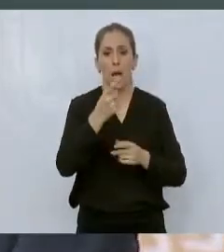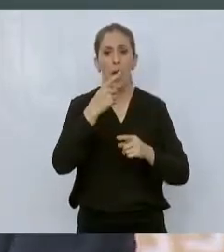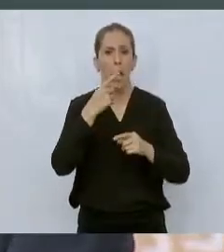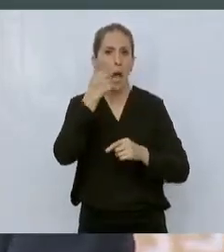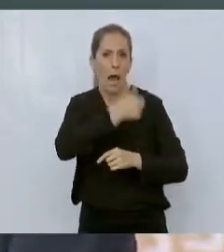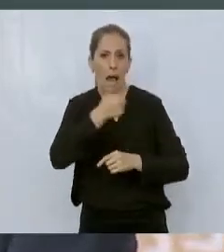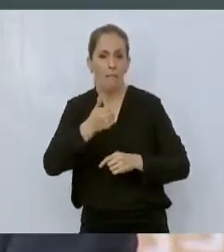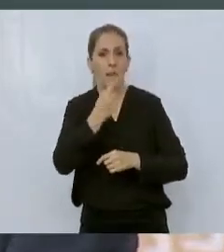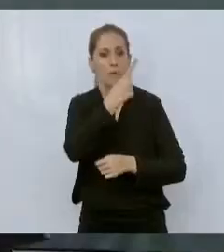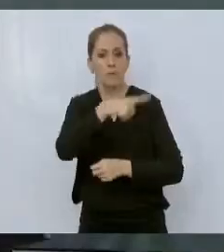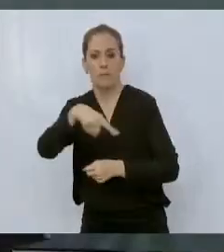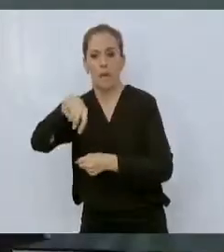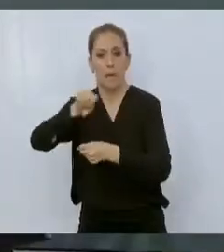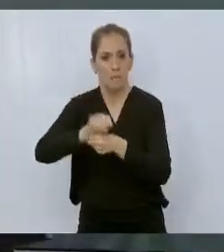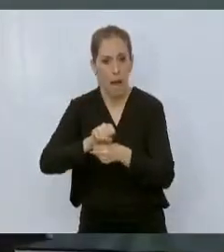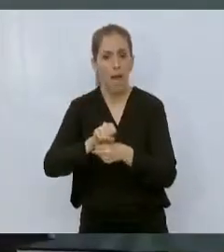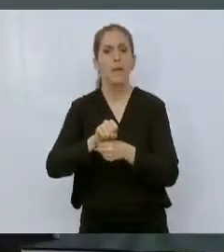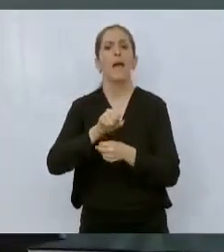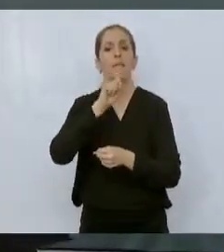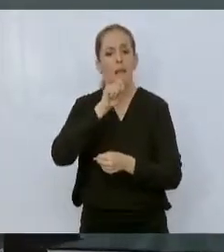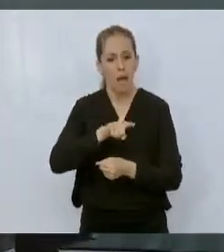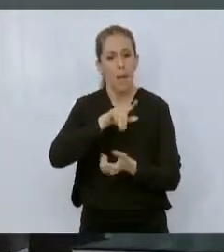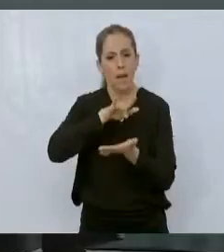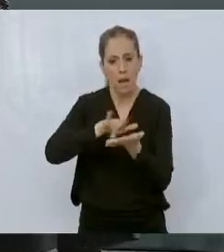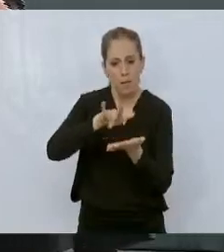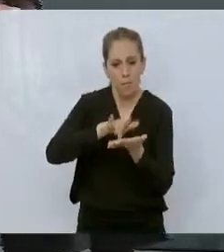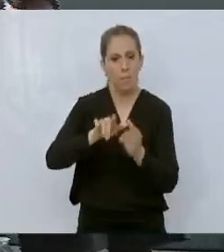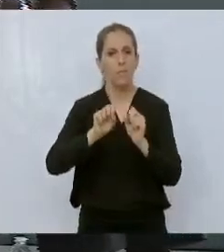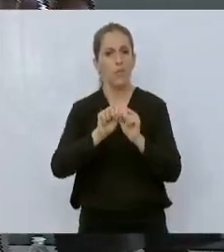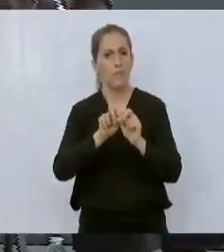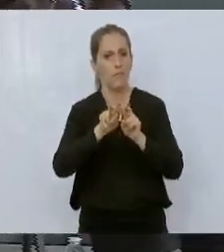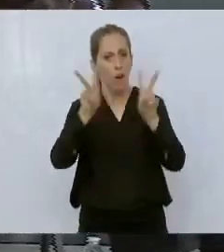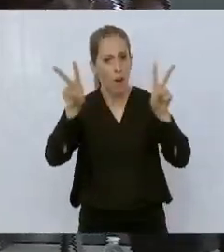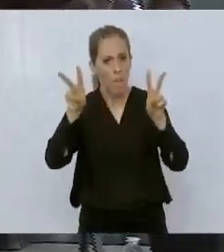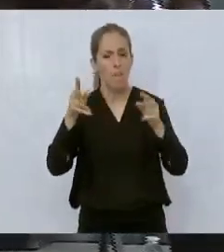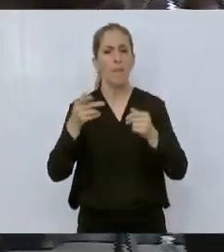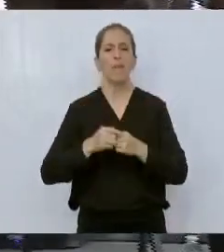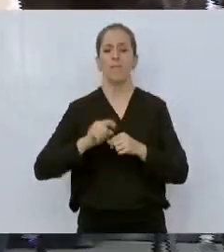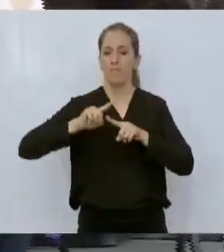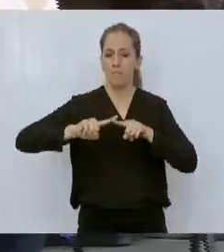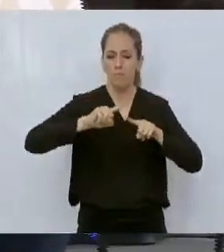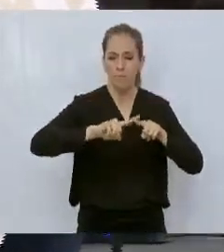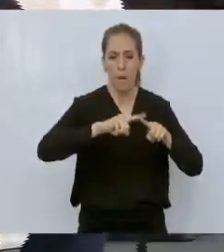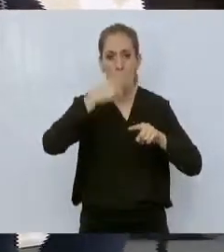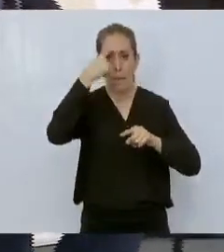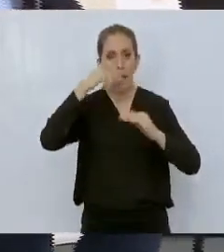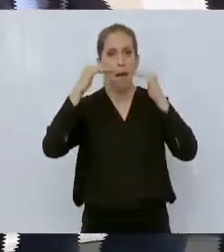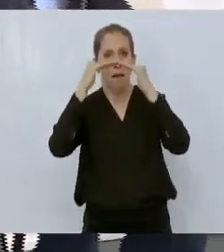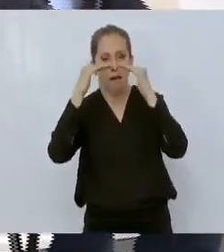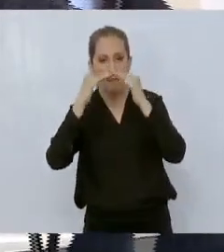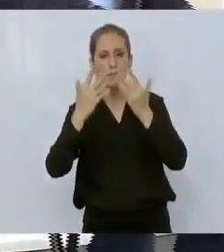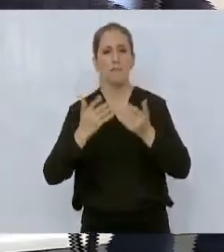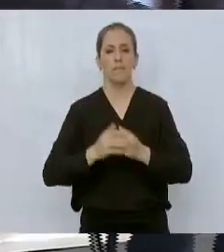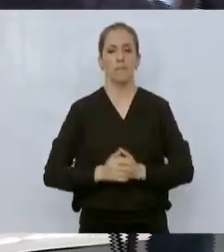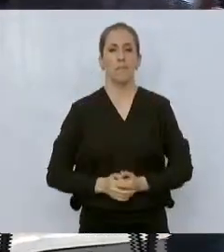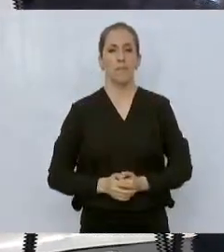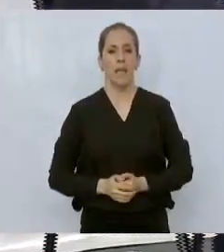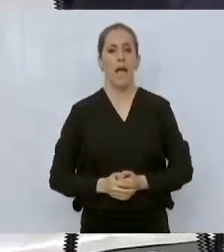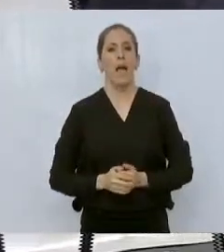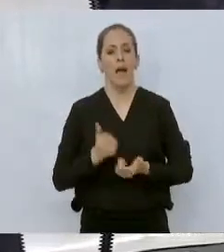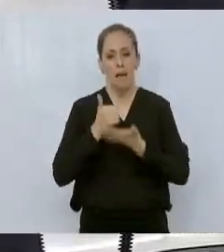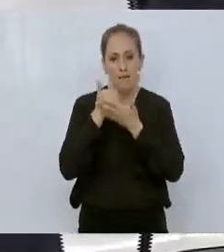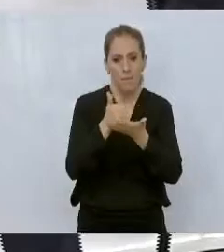Infonavit. Estamos ahorita, junto con el recurso de ellos, construyendo una gran colonia para ellos, para los